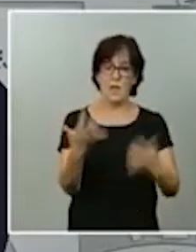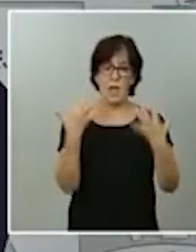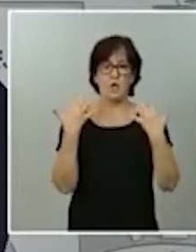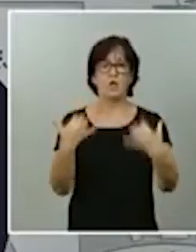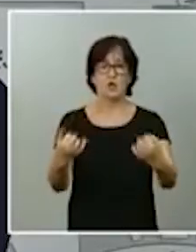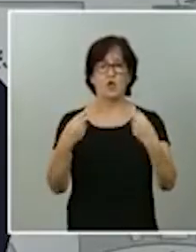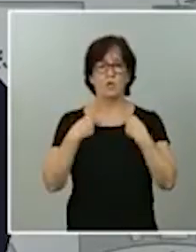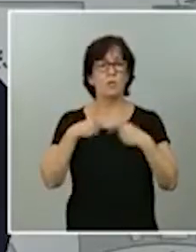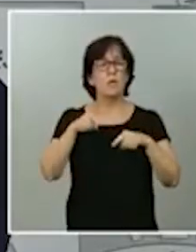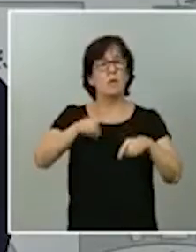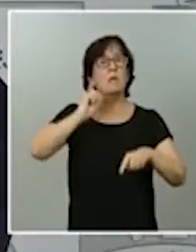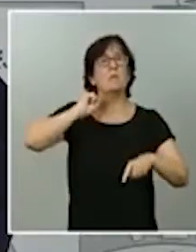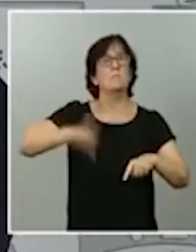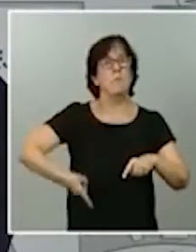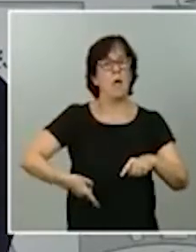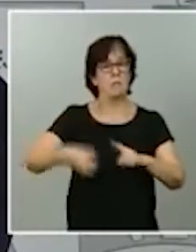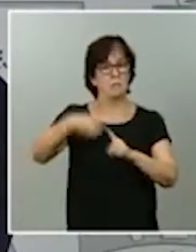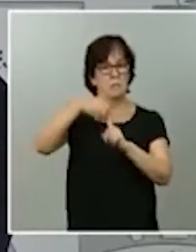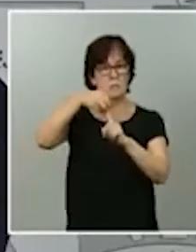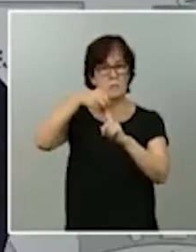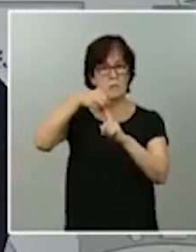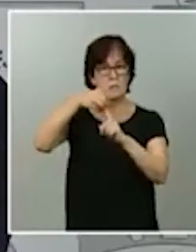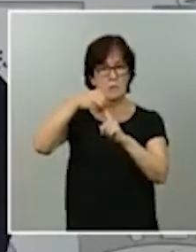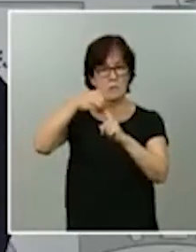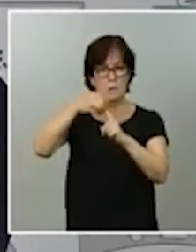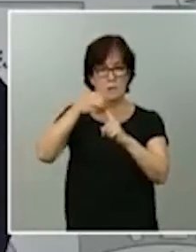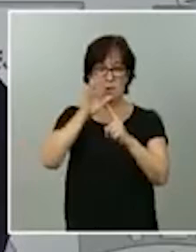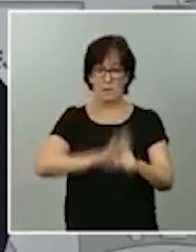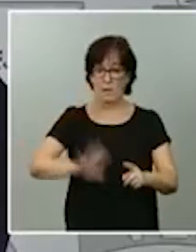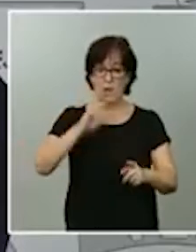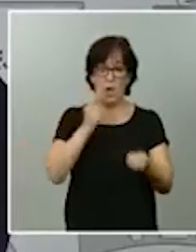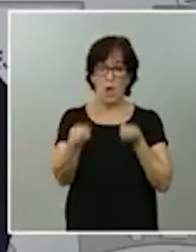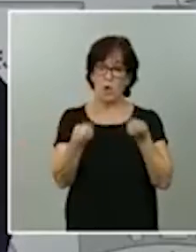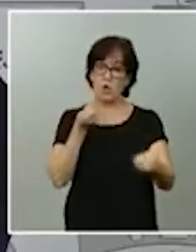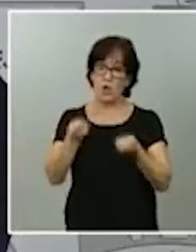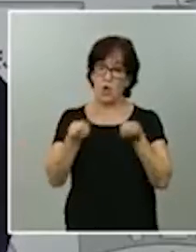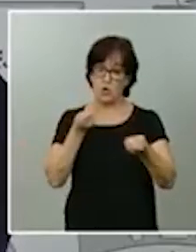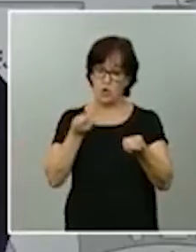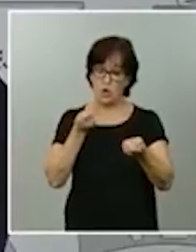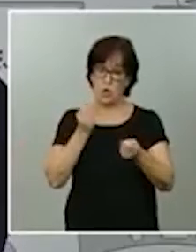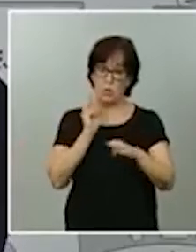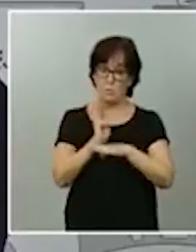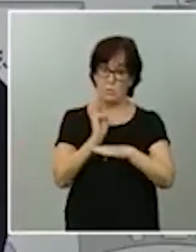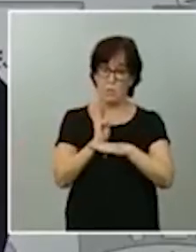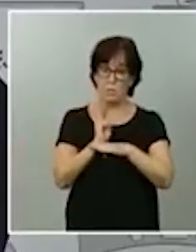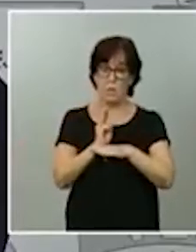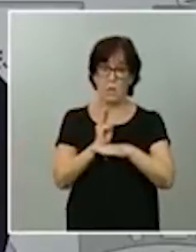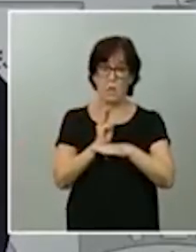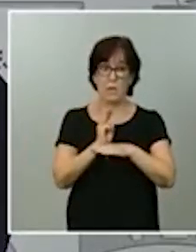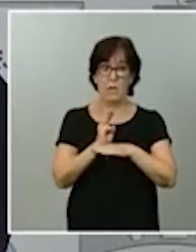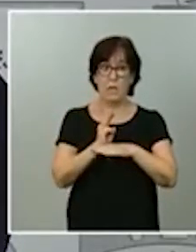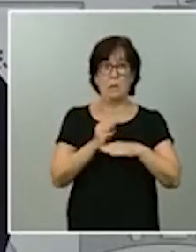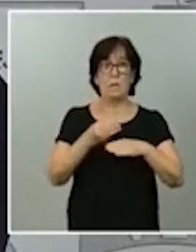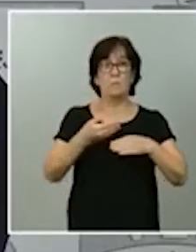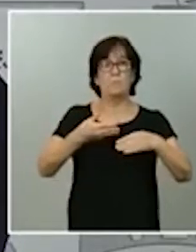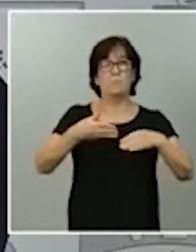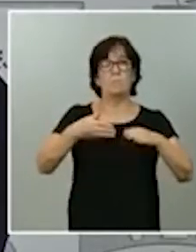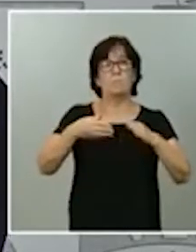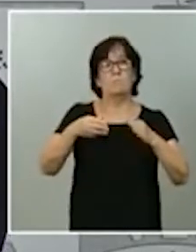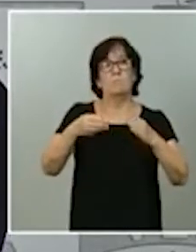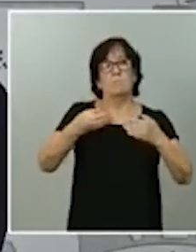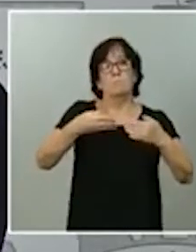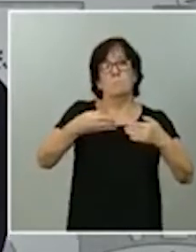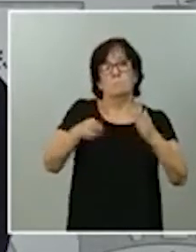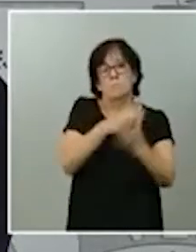órgano de la soberanía nacional y, por tanto, el control parlamentario debido para la suspensión de derechos fundamentales, como los que estamos hablando,